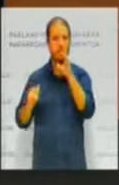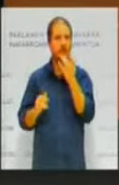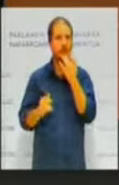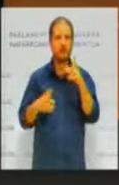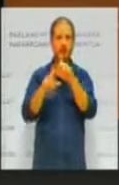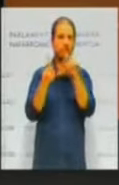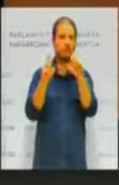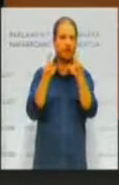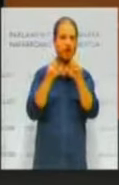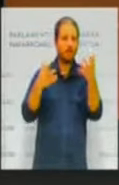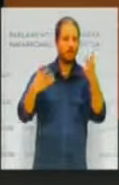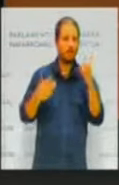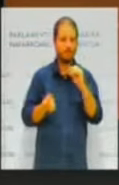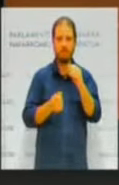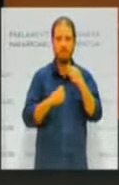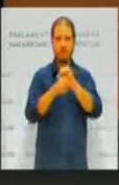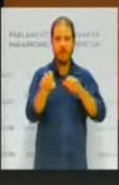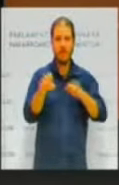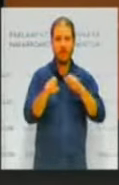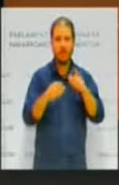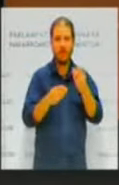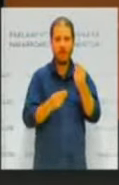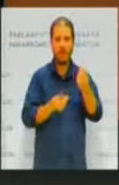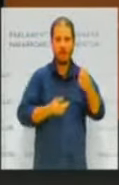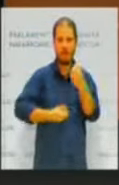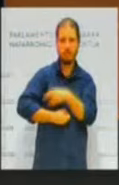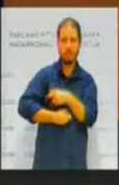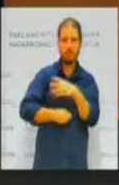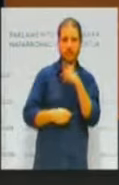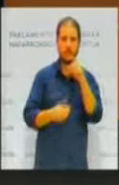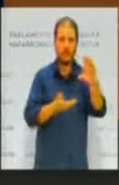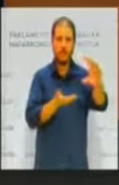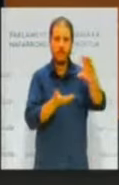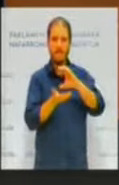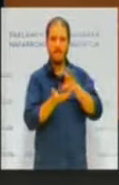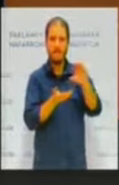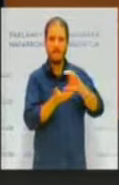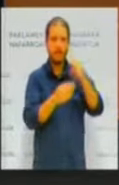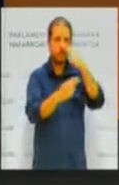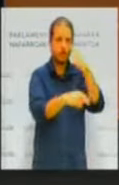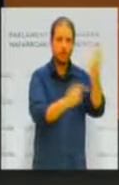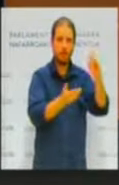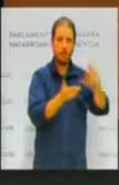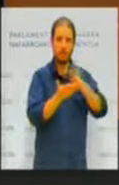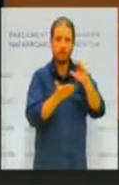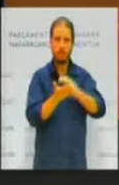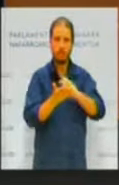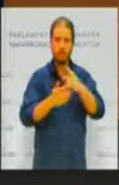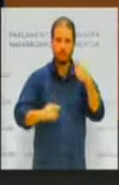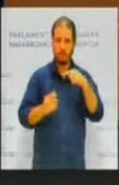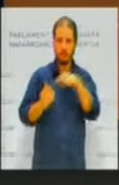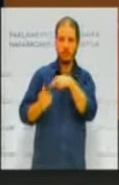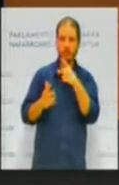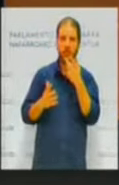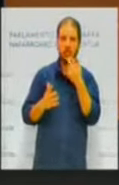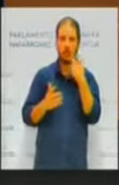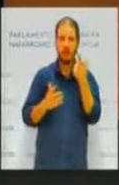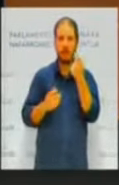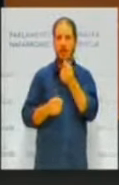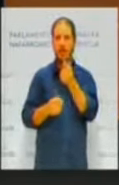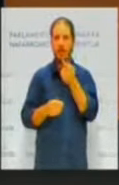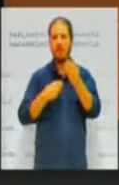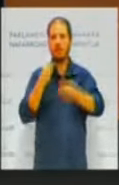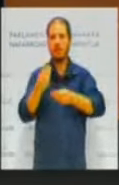fundamentalmente con fondos públicos, por supuesto que tiene que dar información y explicaciones de a qué destina